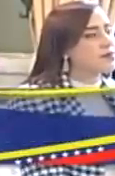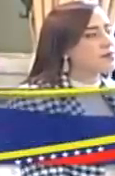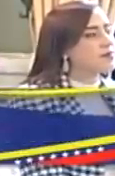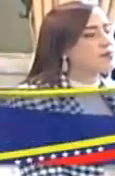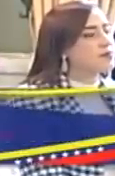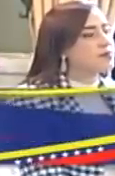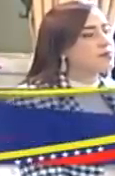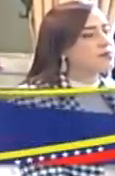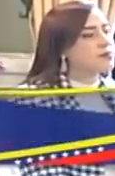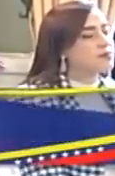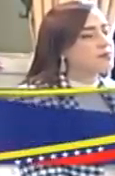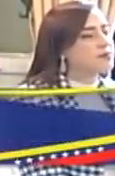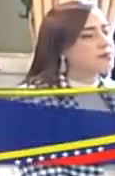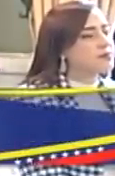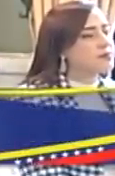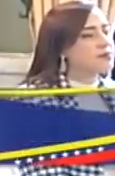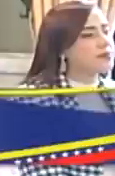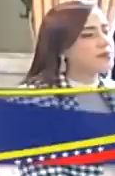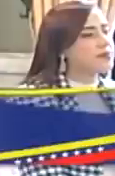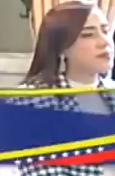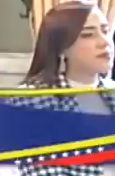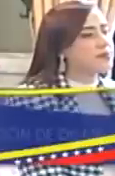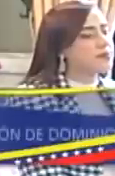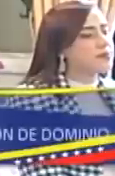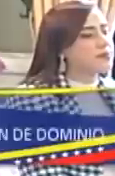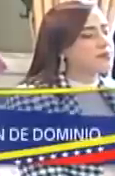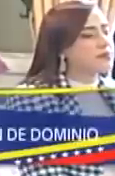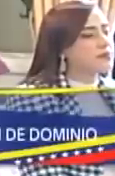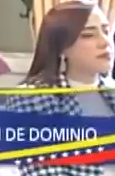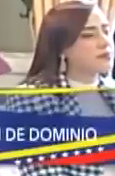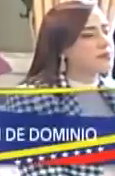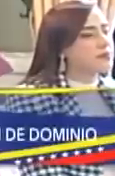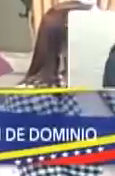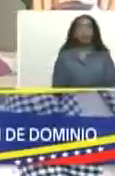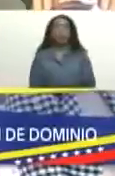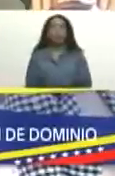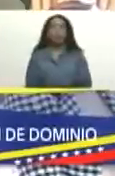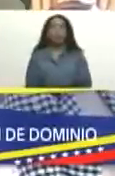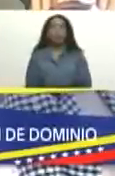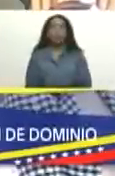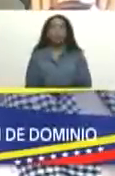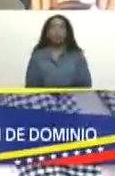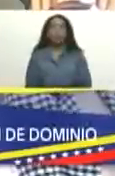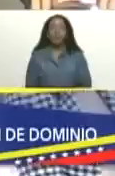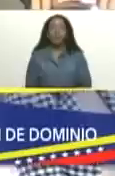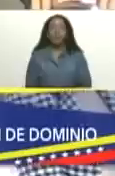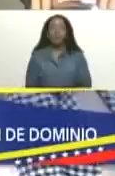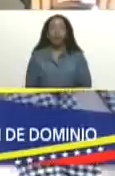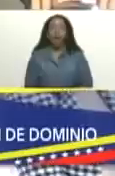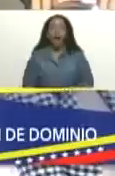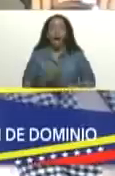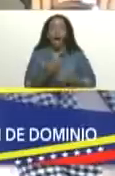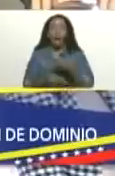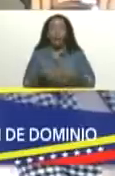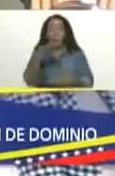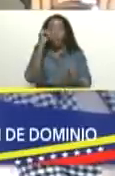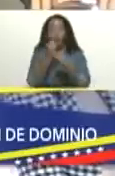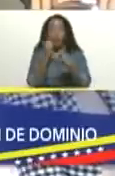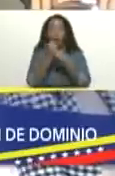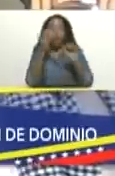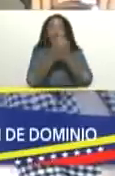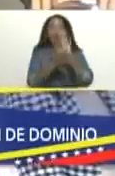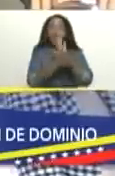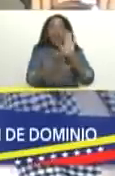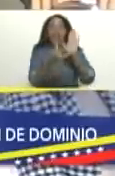nos dimos a la tarea de aceleradamente proceder a conformarla, a trabajar la legislación